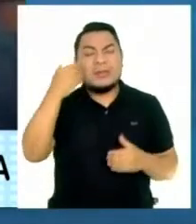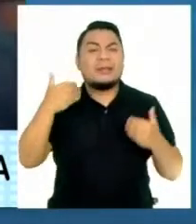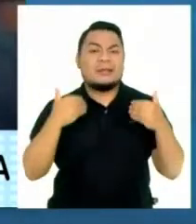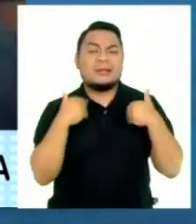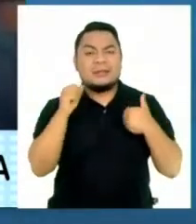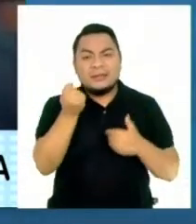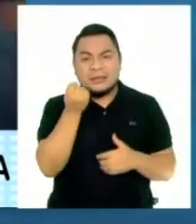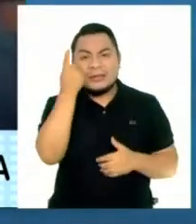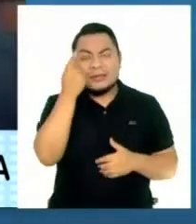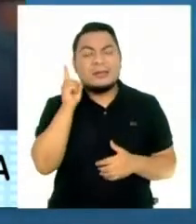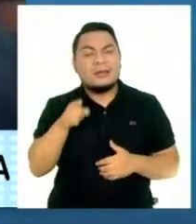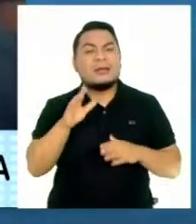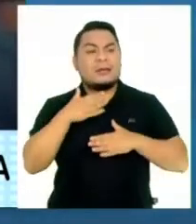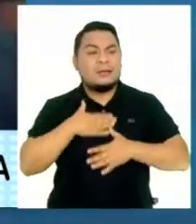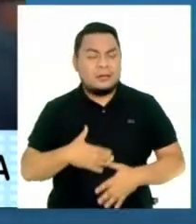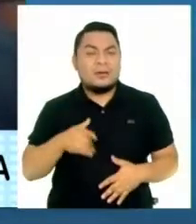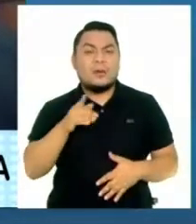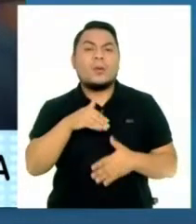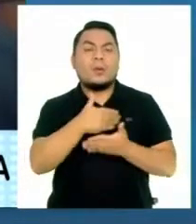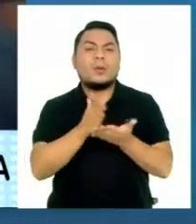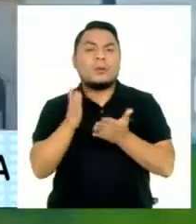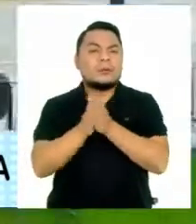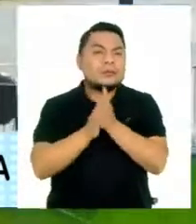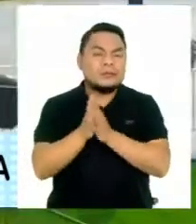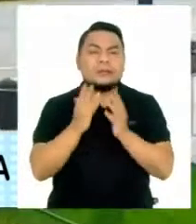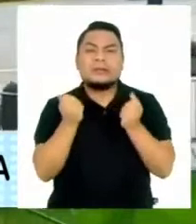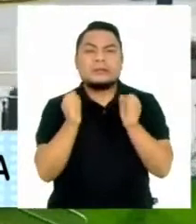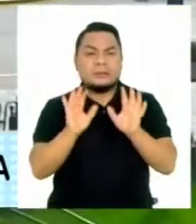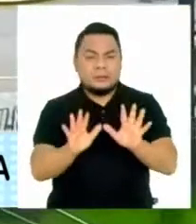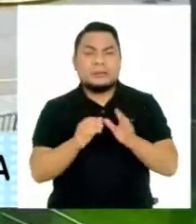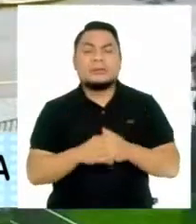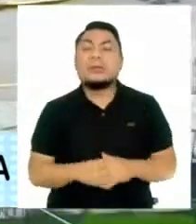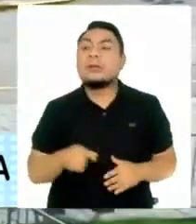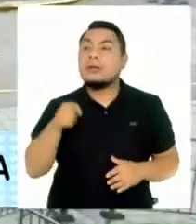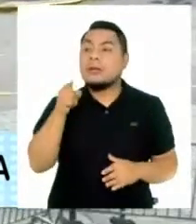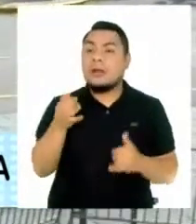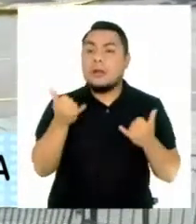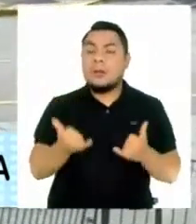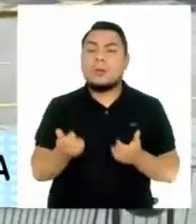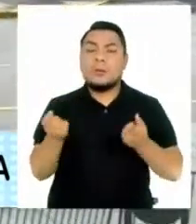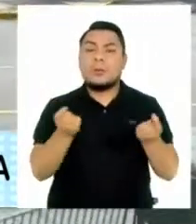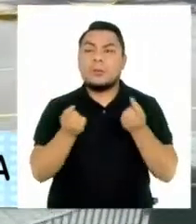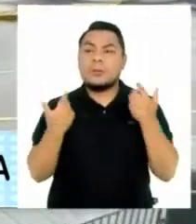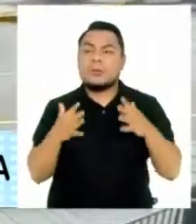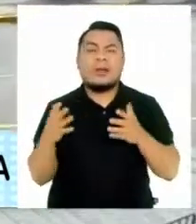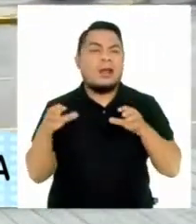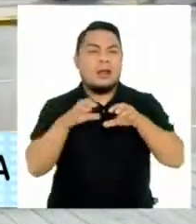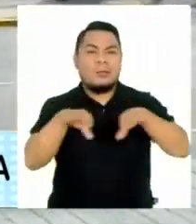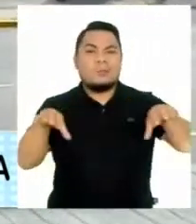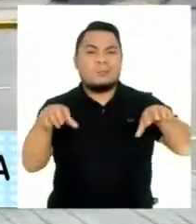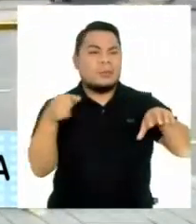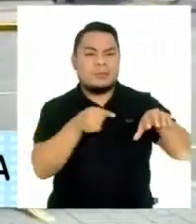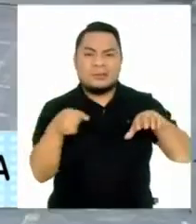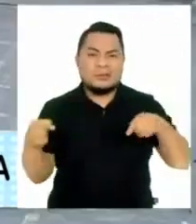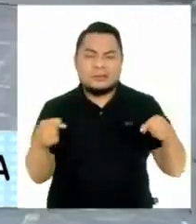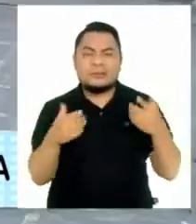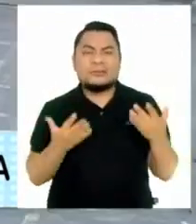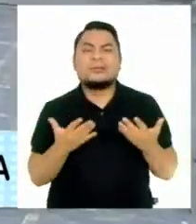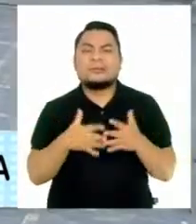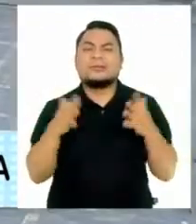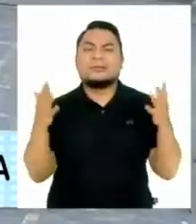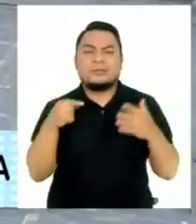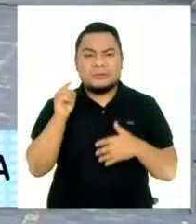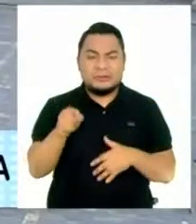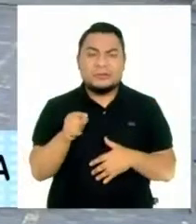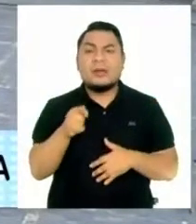que entender y ceder parte de sus ambiciones. Manifestó que hoy el poder se ha popularizado y quizá esa sea la crítica al